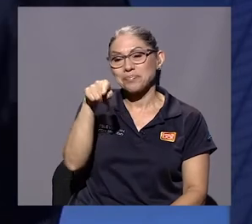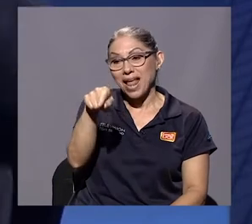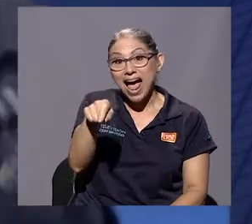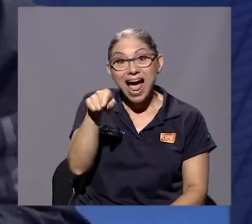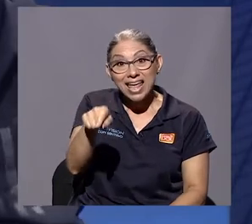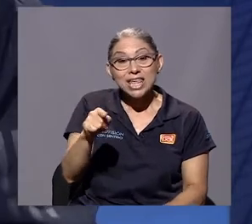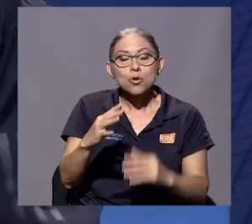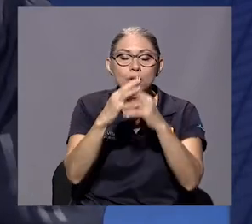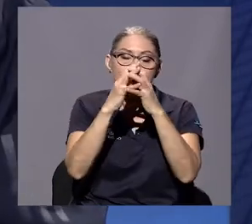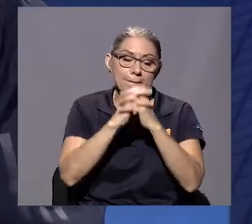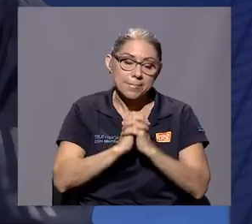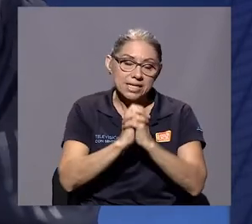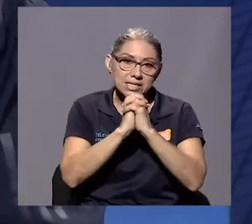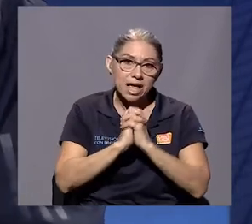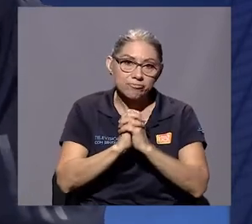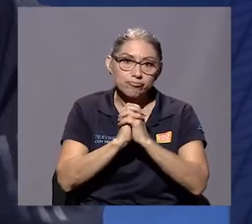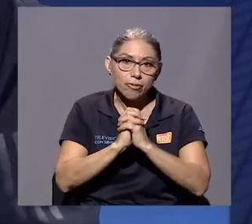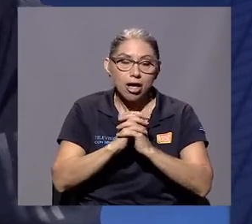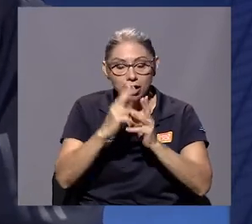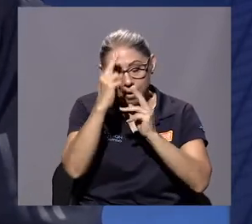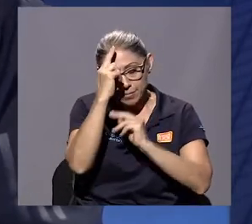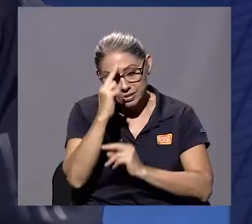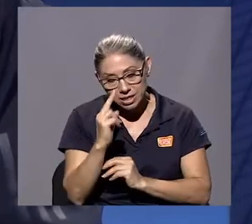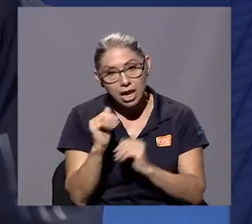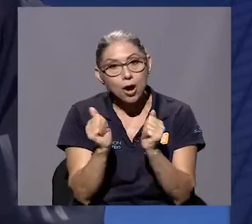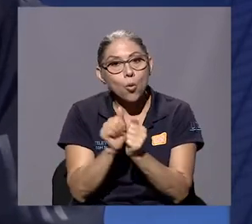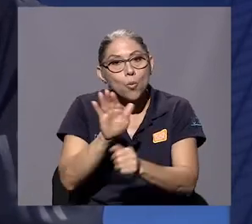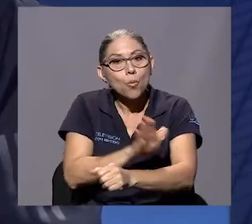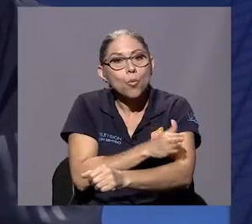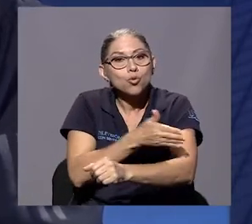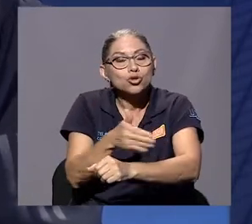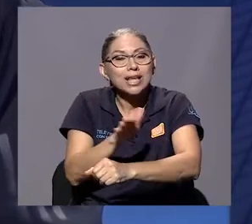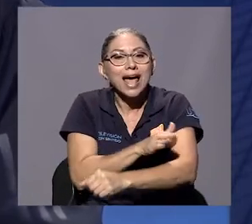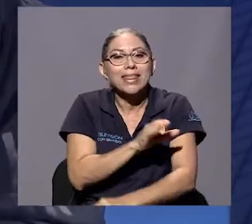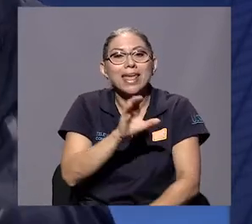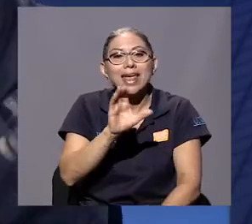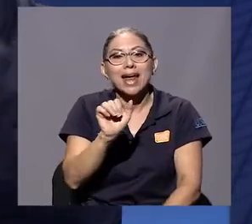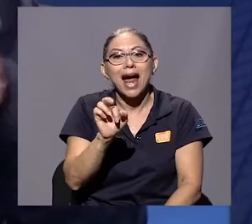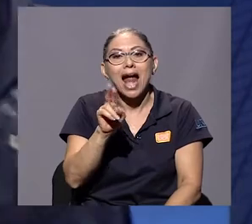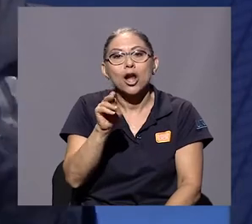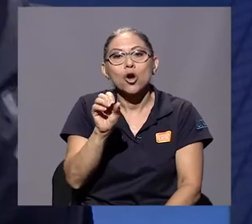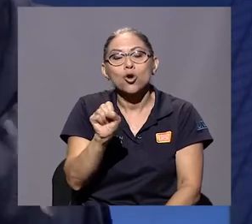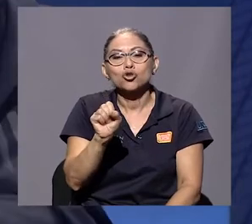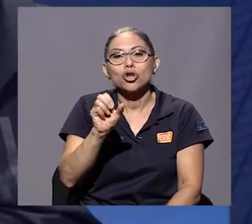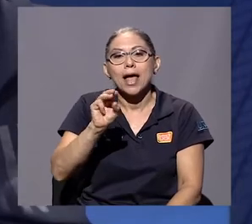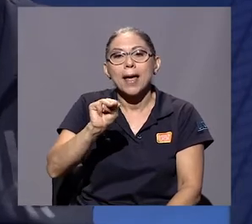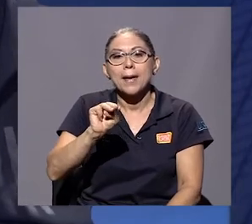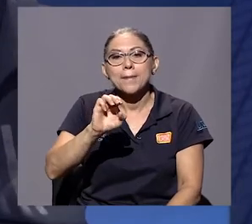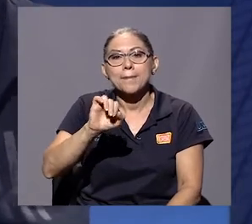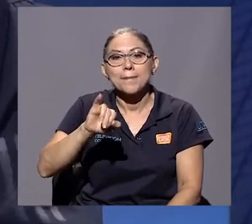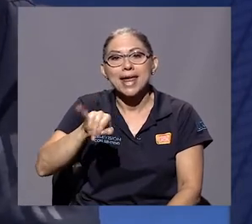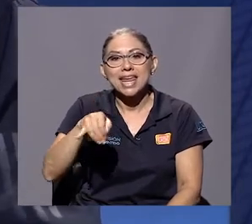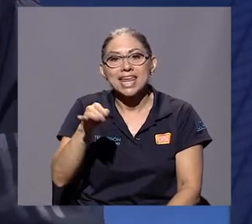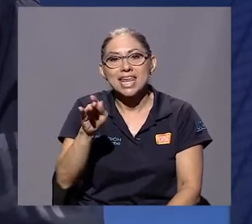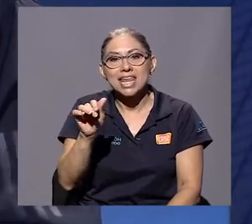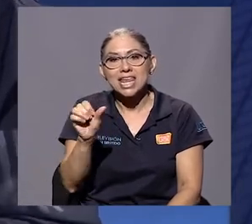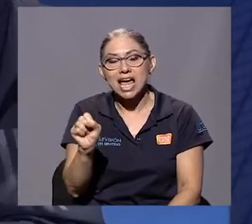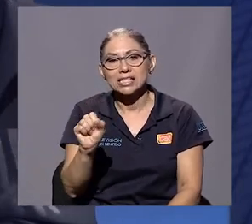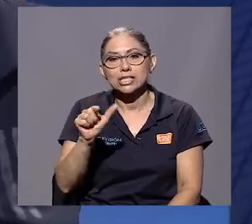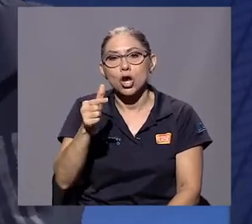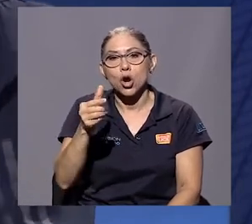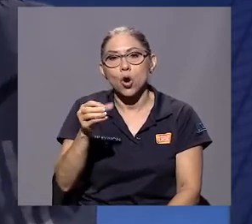campesina con la música de Carlos Mejía Godoy. Una cosa muy linda, un acto muy bonito, muy